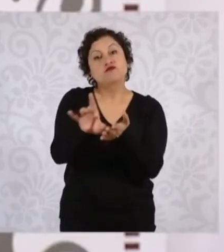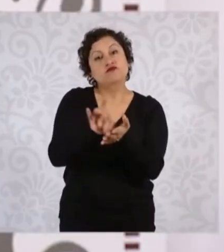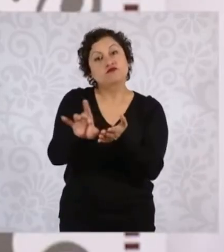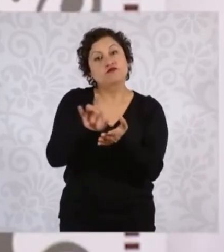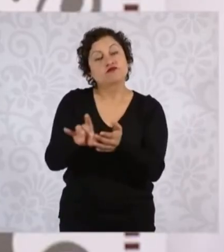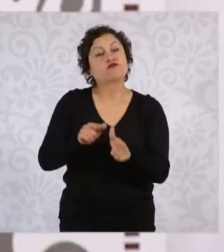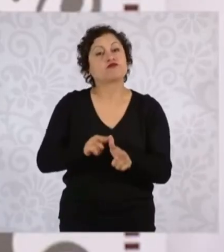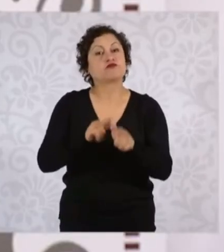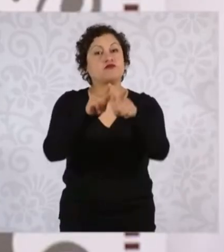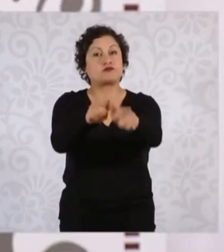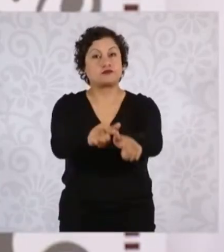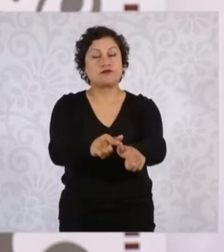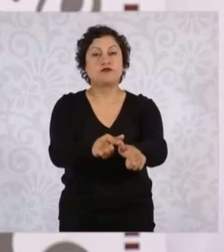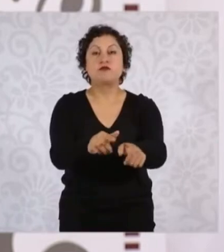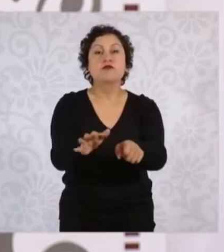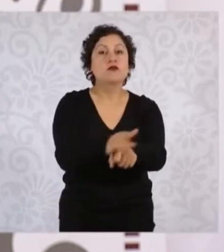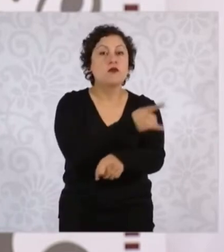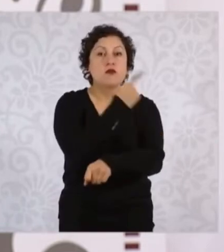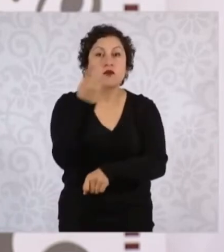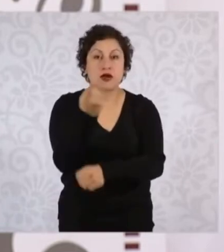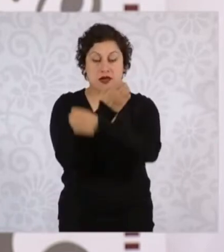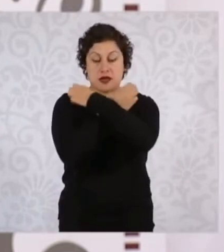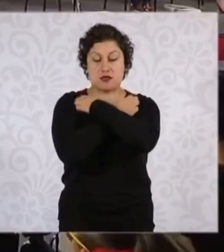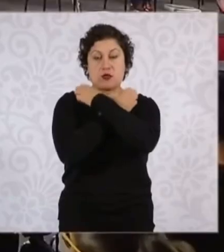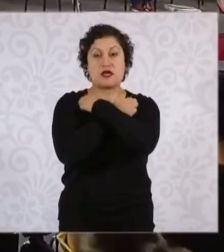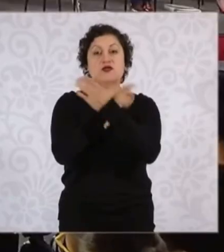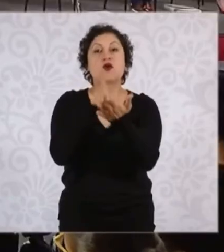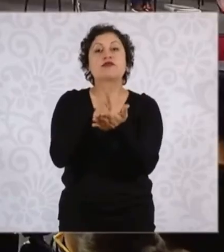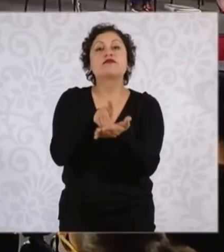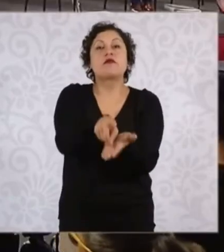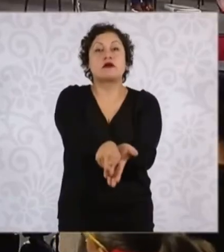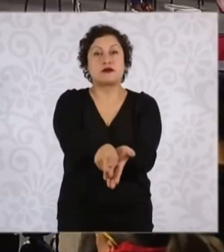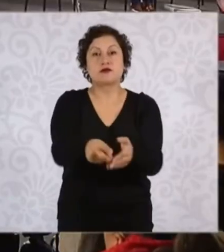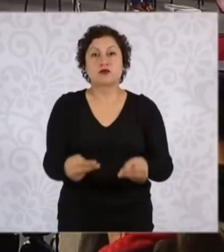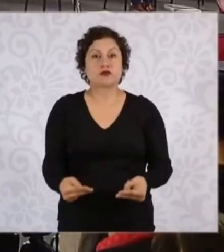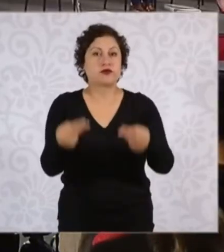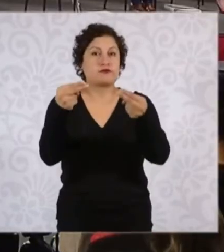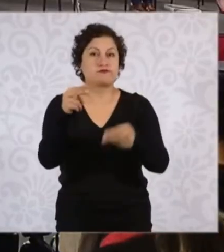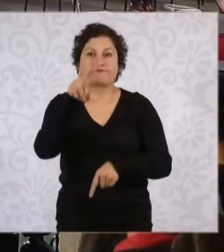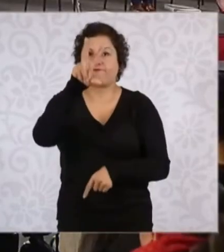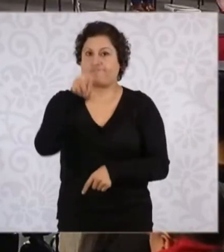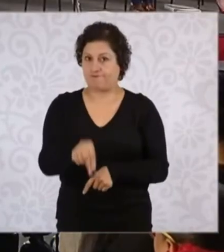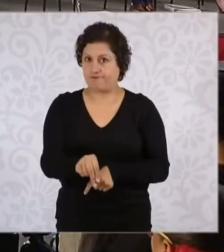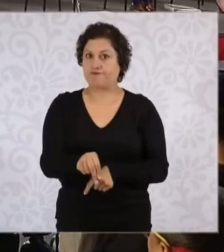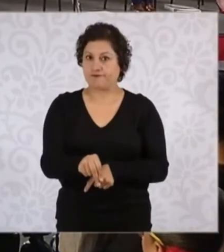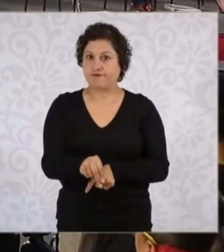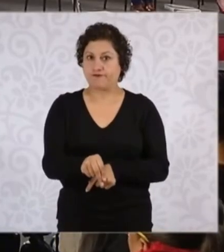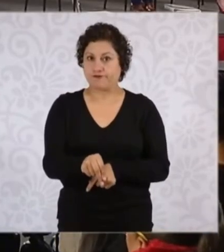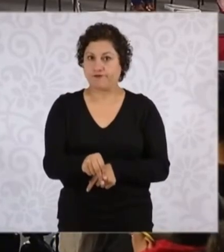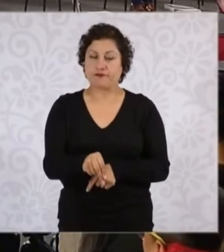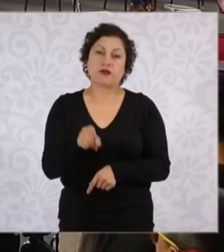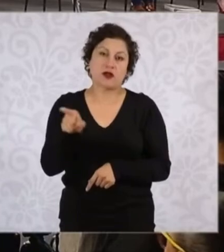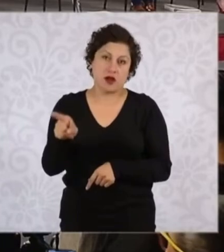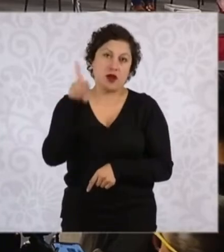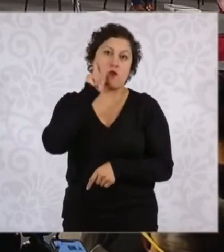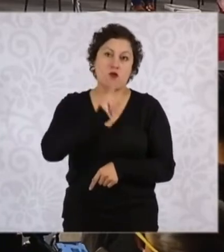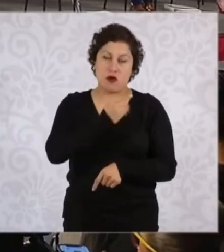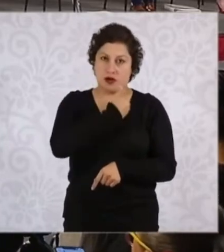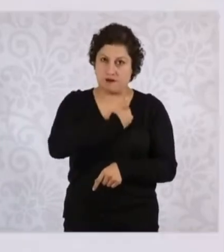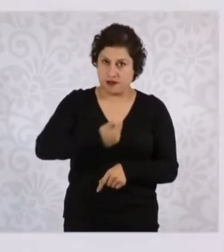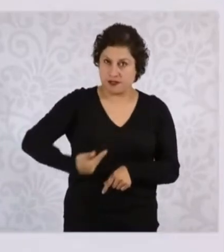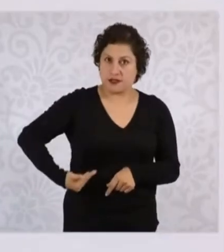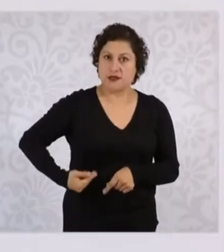La educación es un derecho, no es una mercancía, es algo que nos ha dicho la presidenta